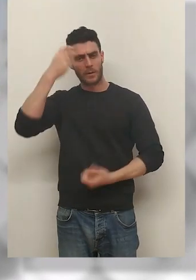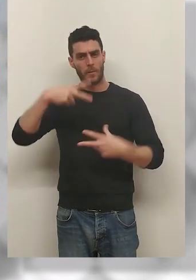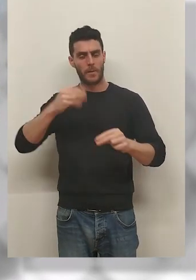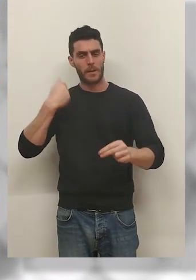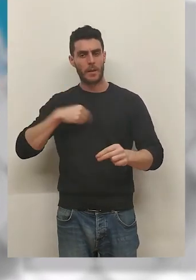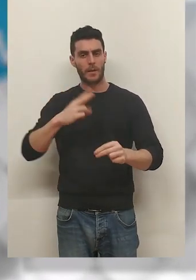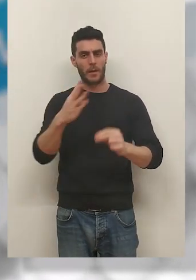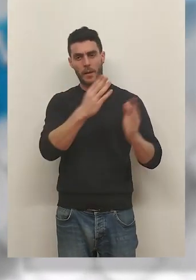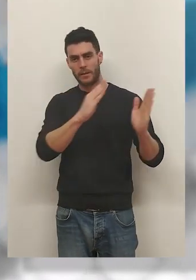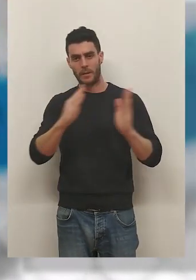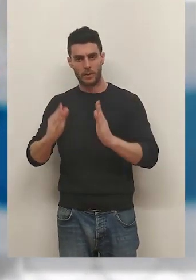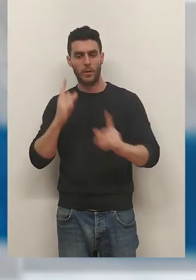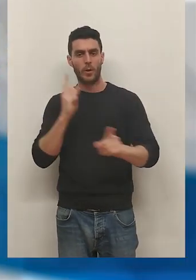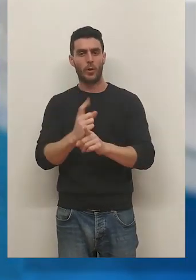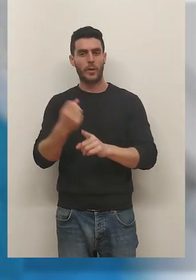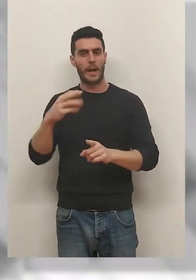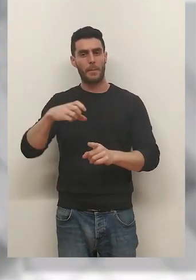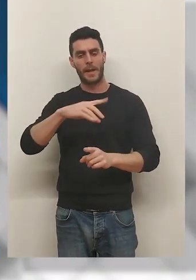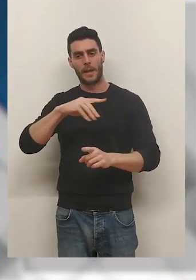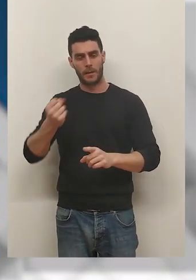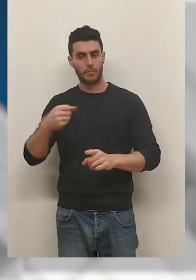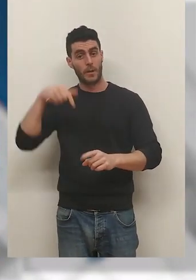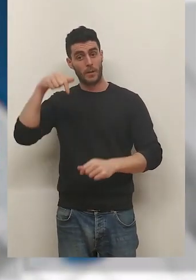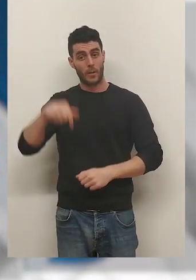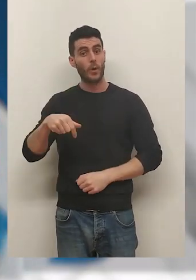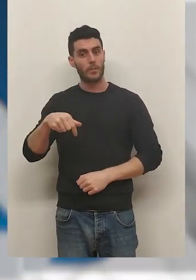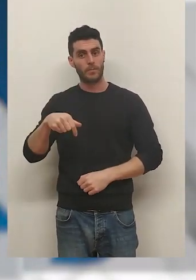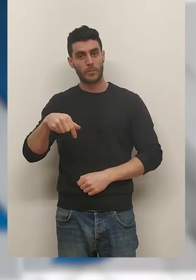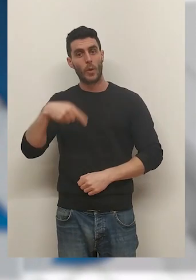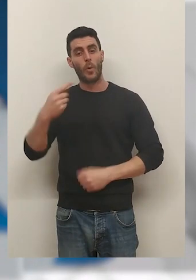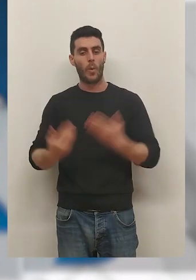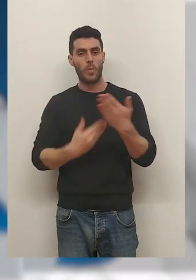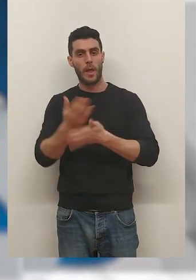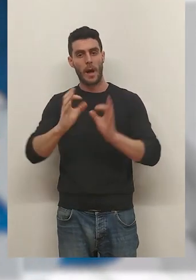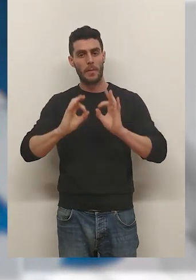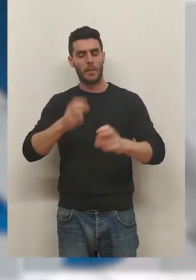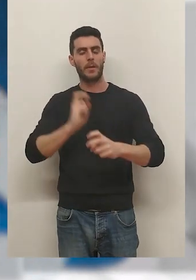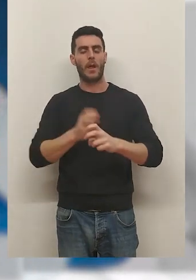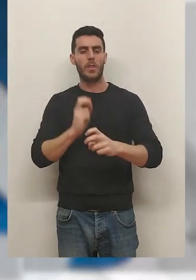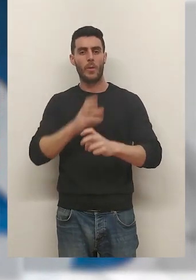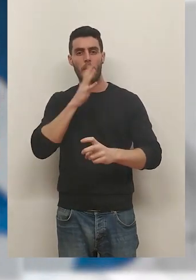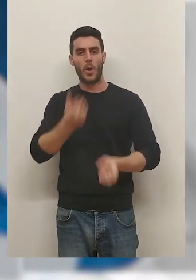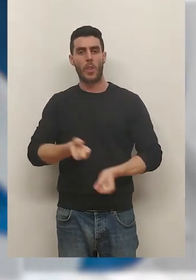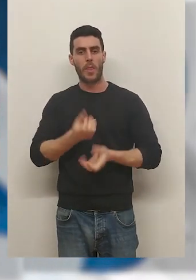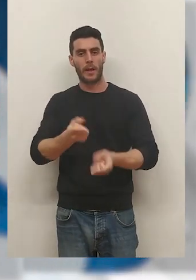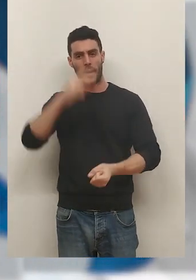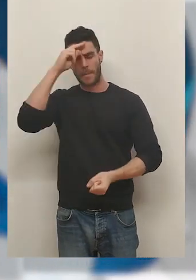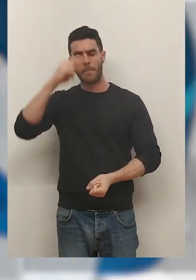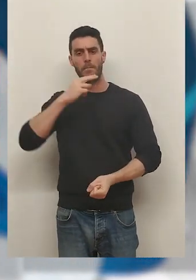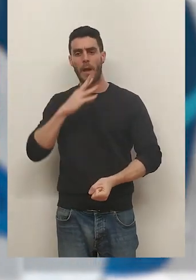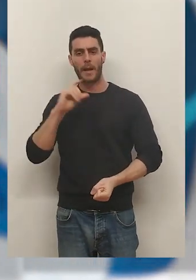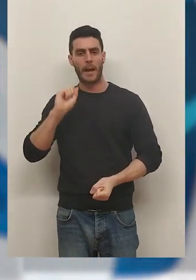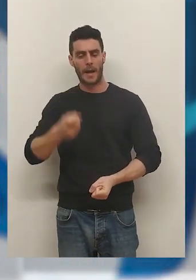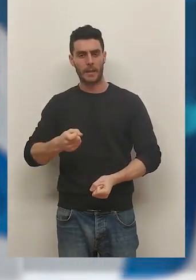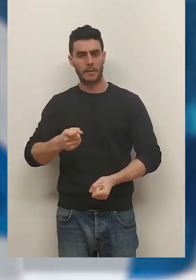ha terminado la tercera sesión del juicio contra Francisco Javier Almeida. Hoy ha sido una jornada especialmente dura, ya que ha declarado el padre del